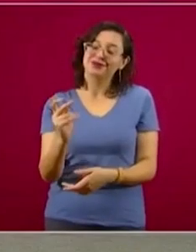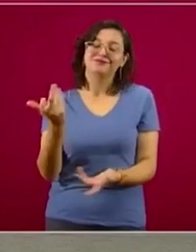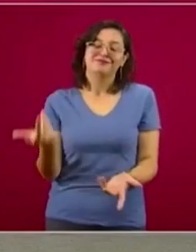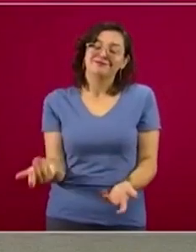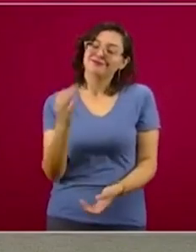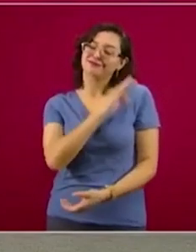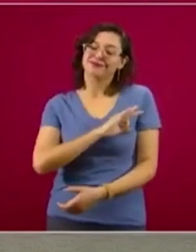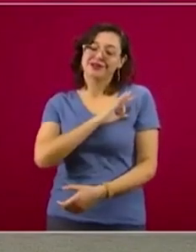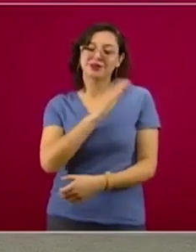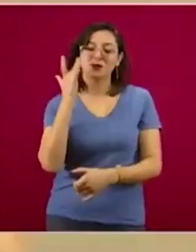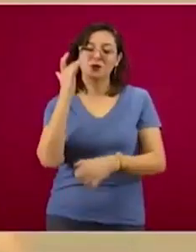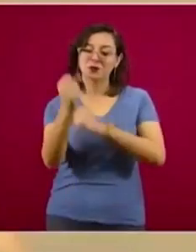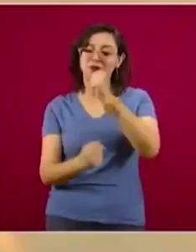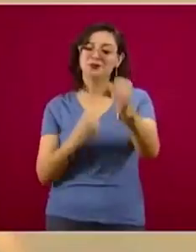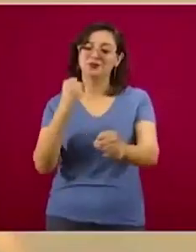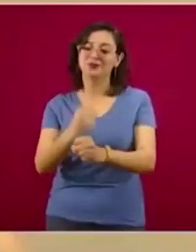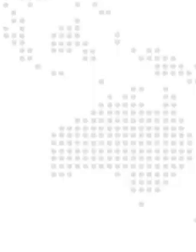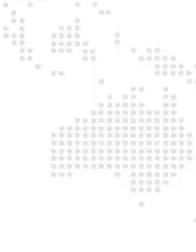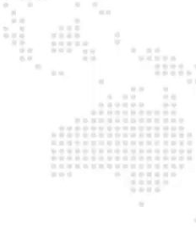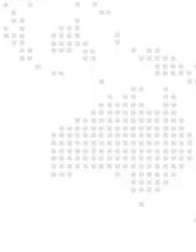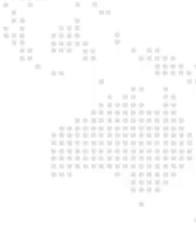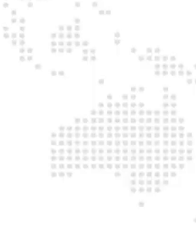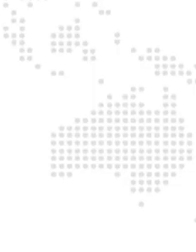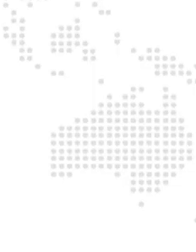felicito por tu cumpleaños y disfrútalo mucho.